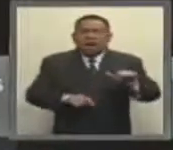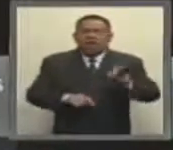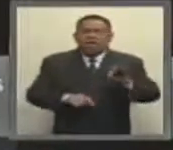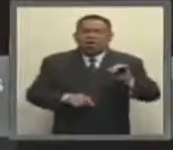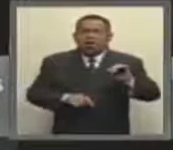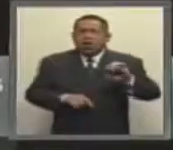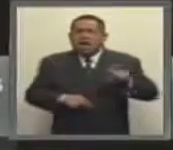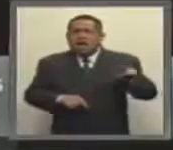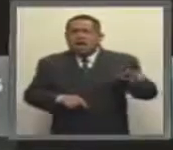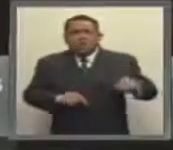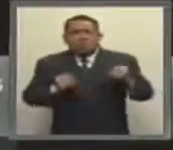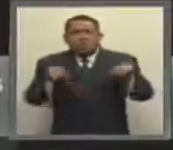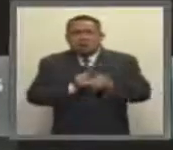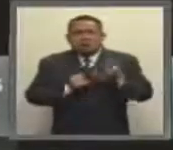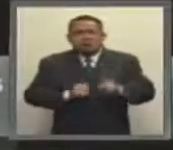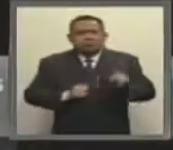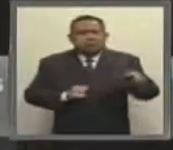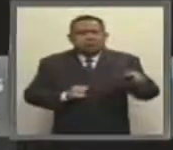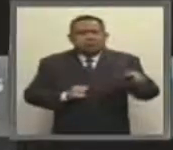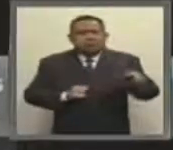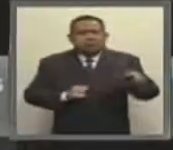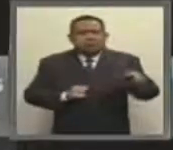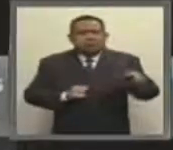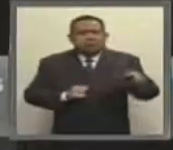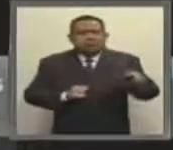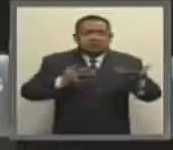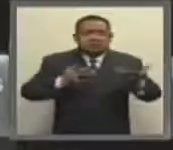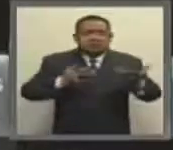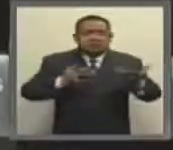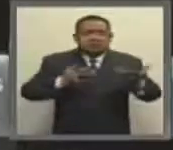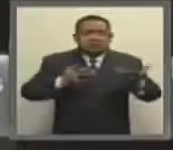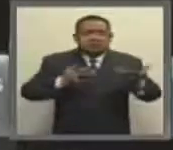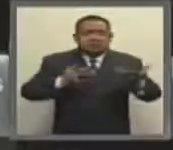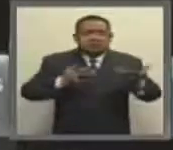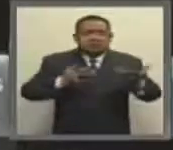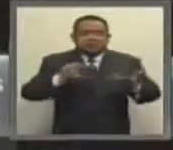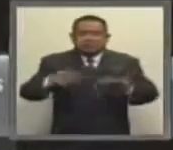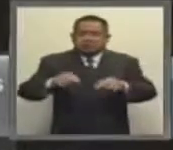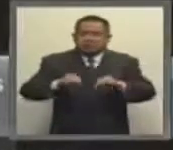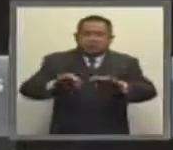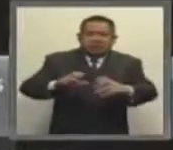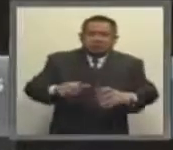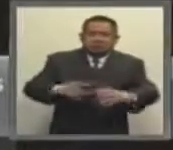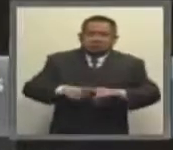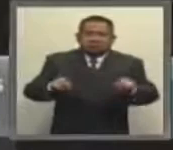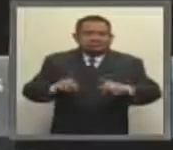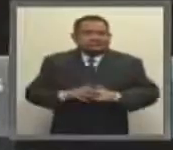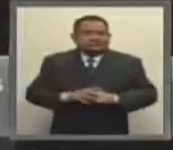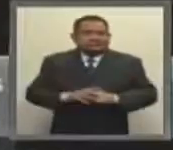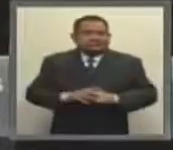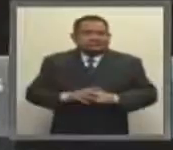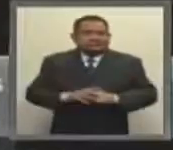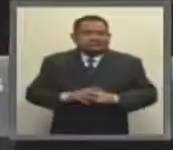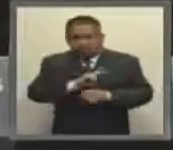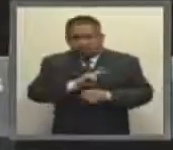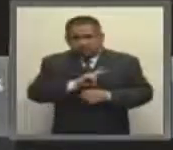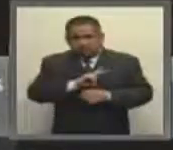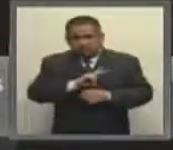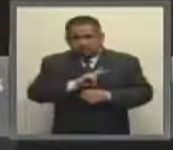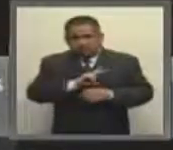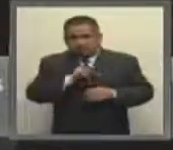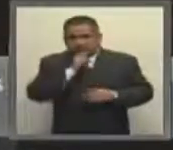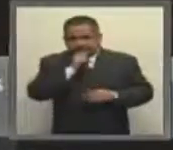se determinará por variables distintas del interés de los trabajadores. Las reservas que presento